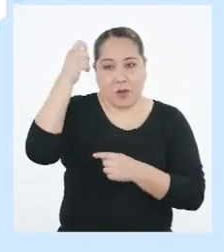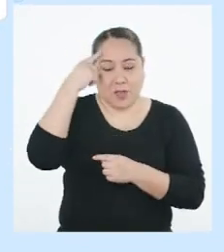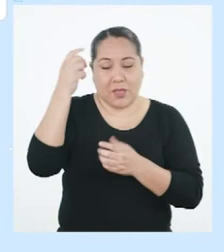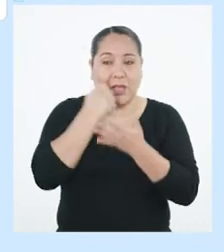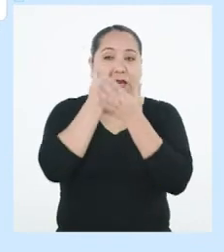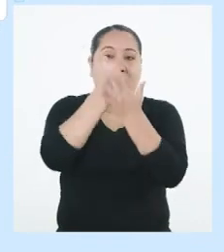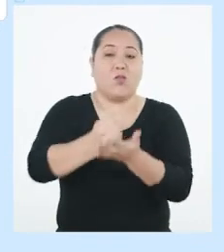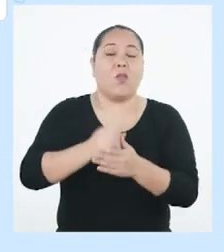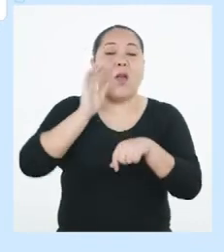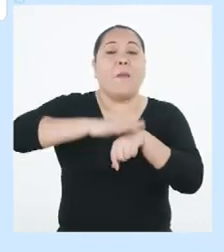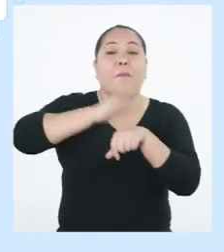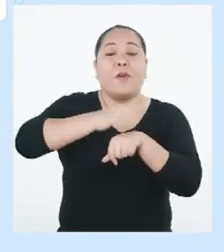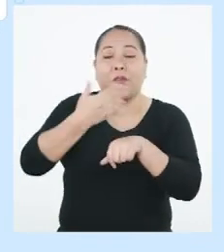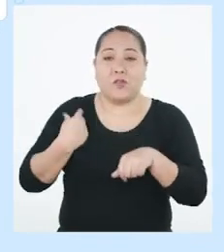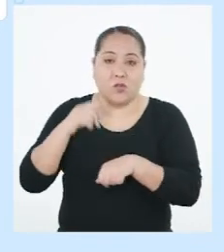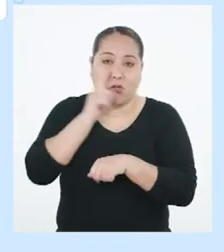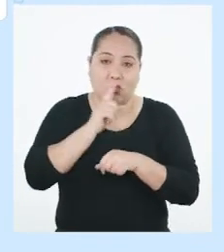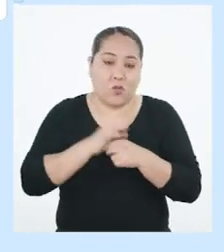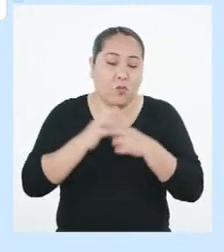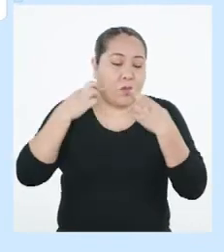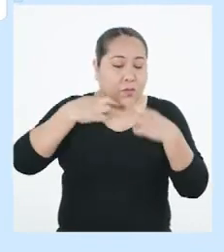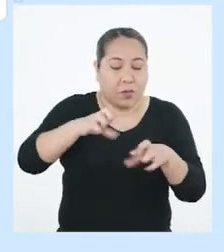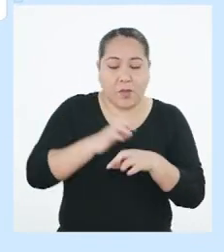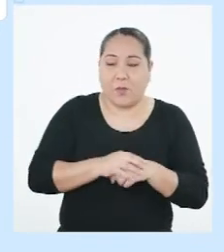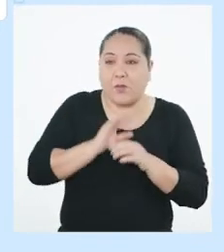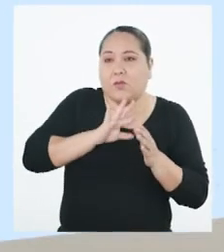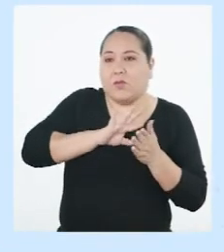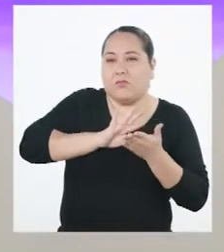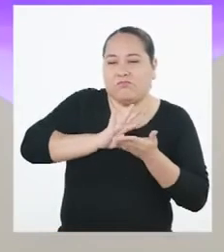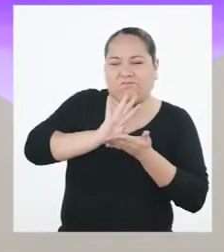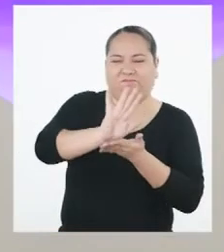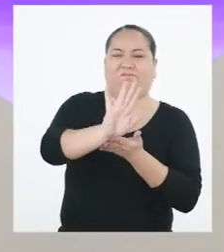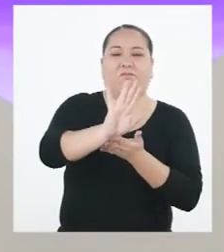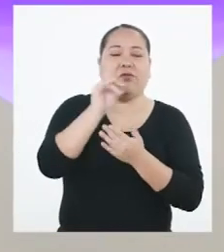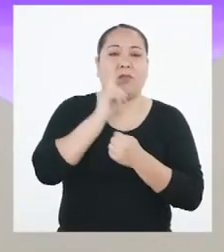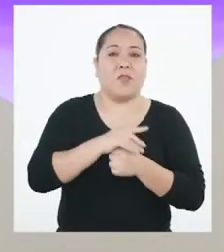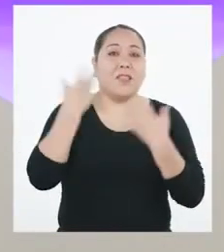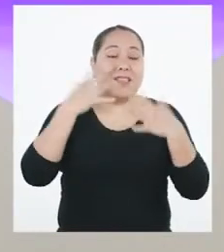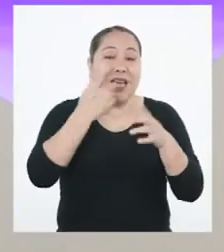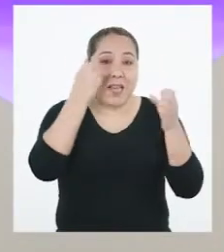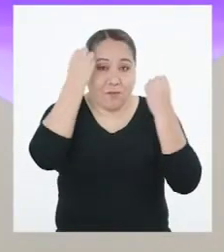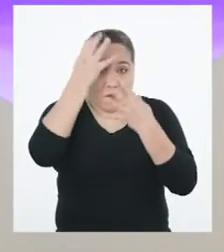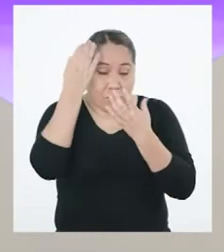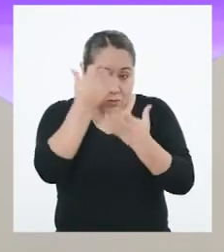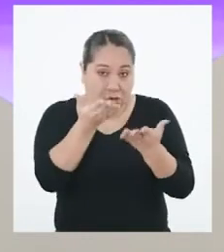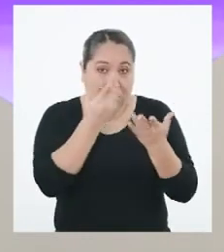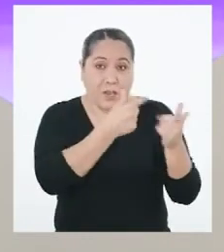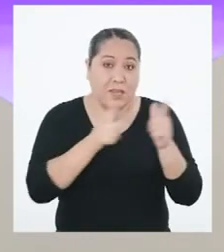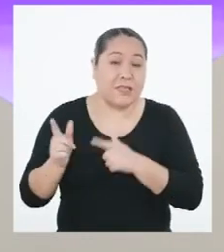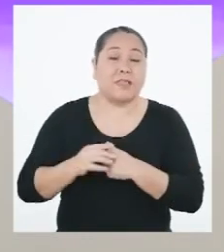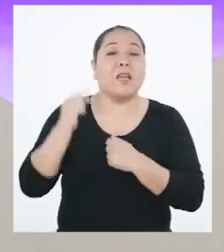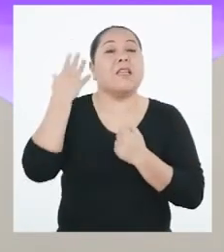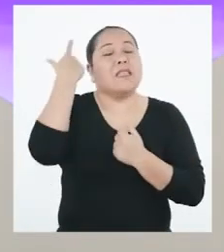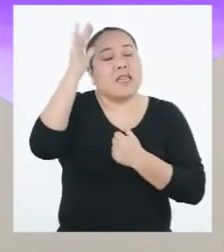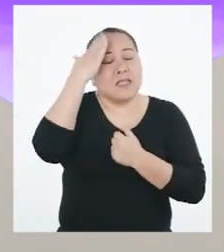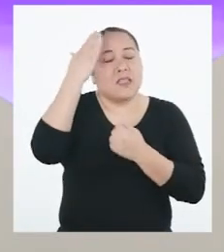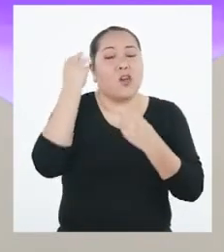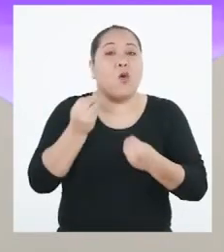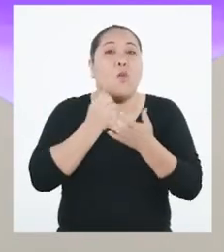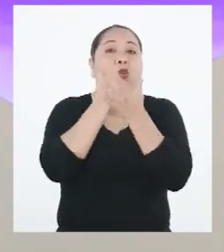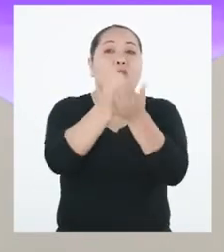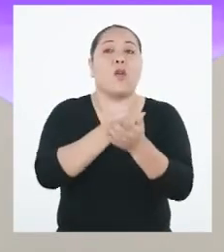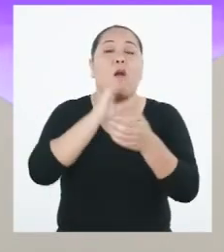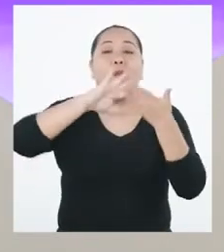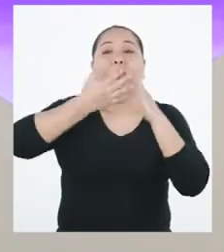y prevención. Dejemos de ser indiferentes. Ahora que ya tienes la información, piensa en cómo podrías ayudar a las